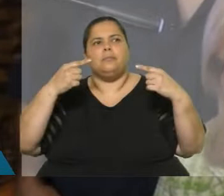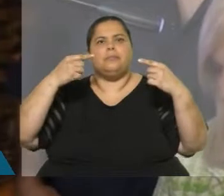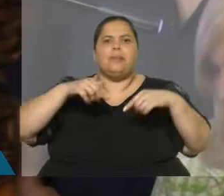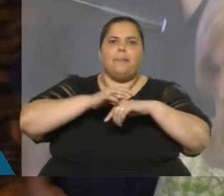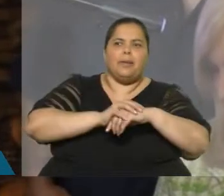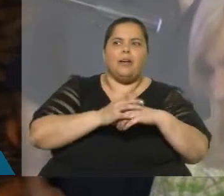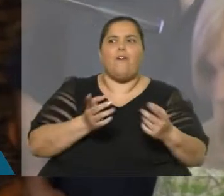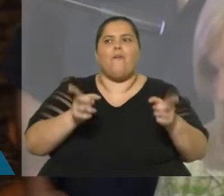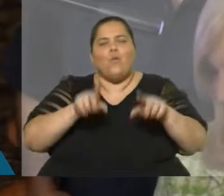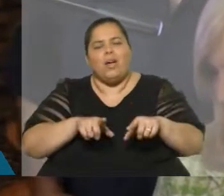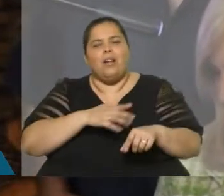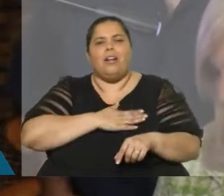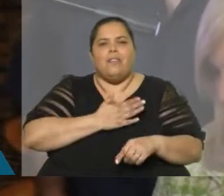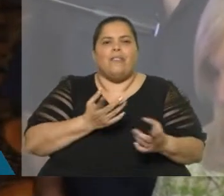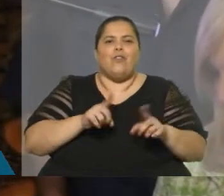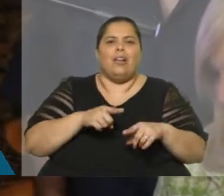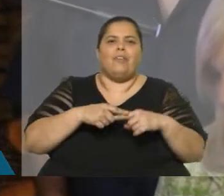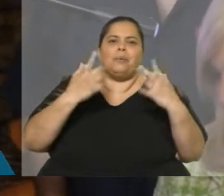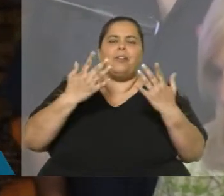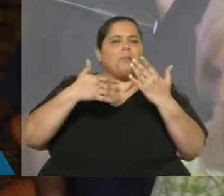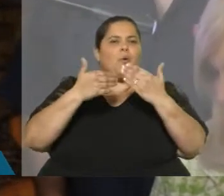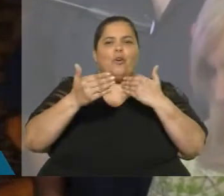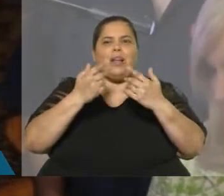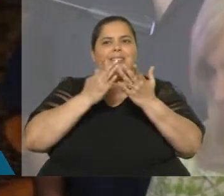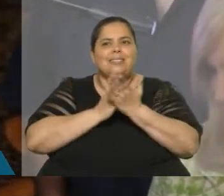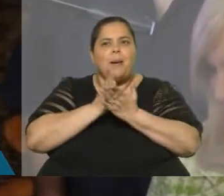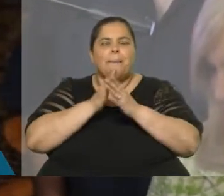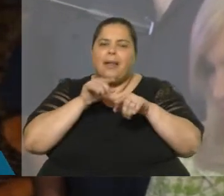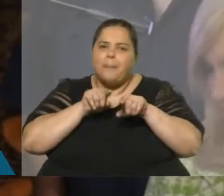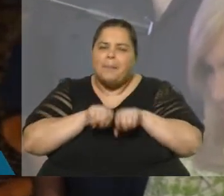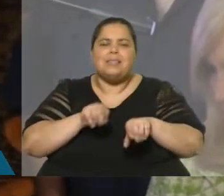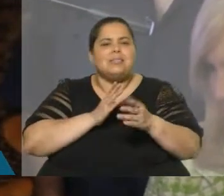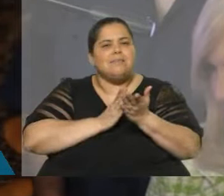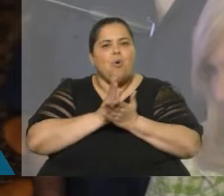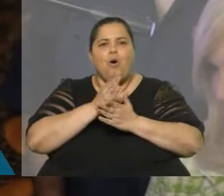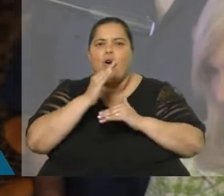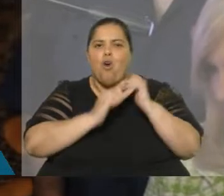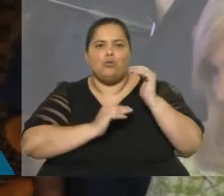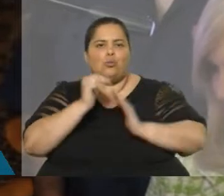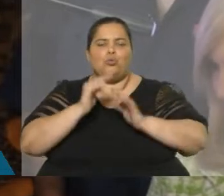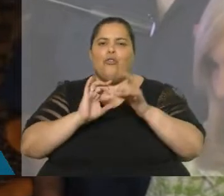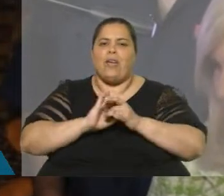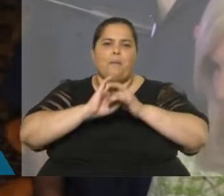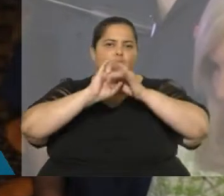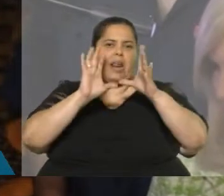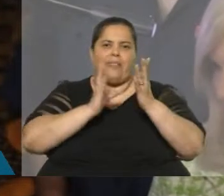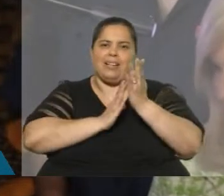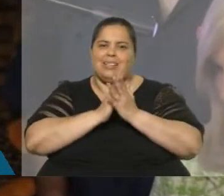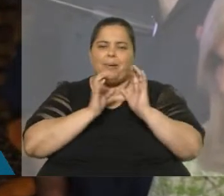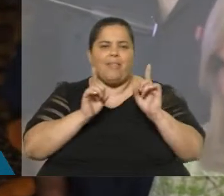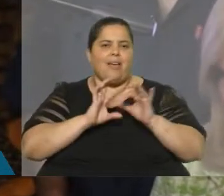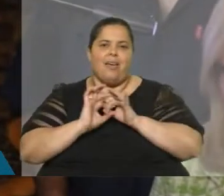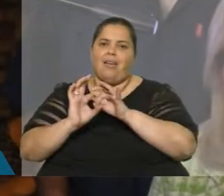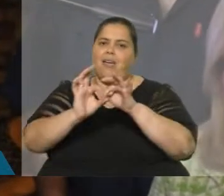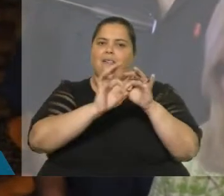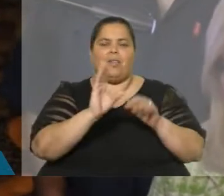volvimos a pelear, pero supimos que el camino de la construcción democrática era con todos los partidos